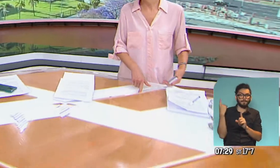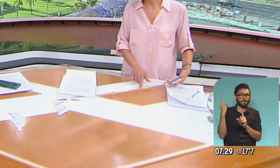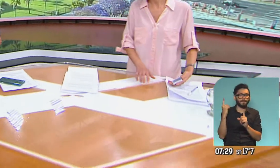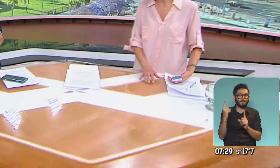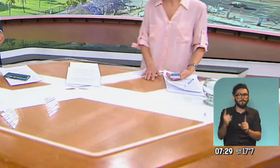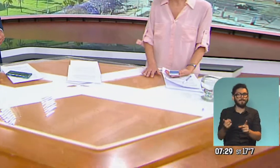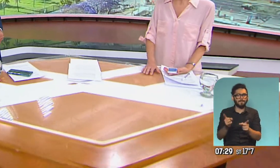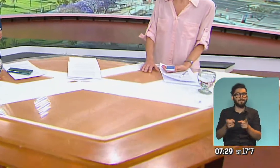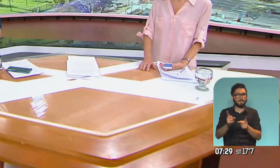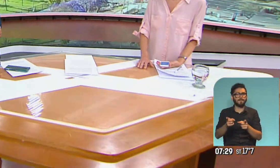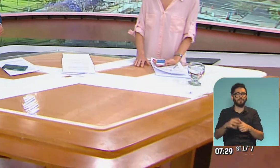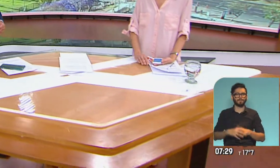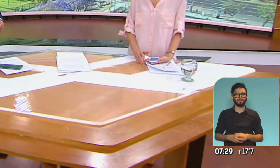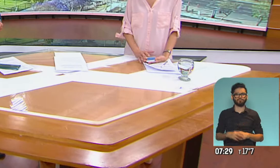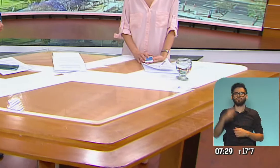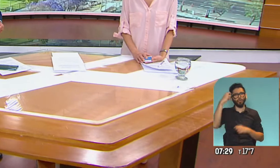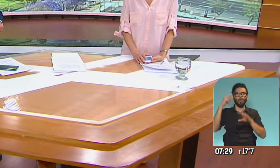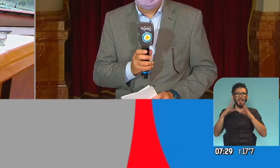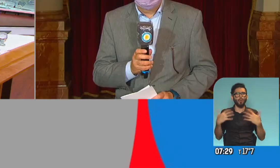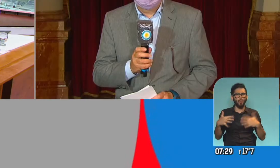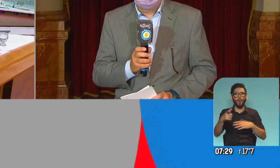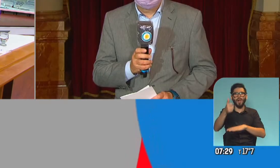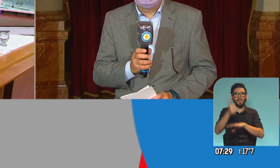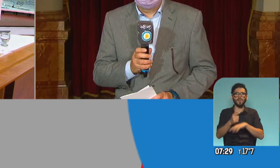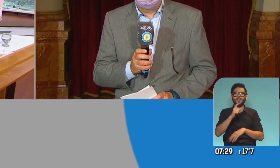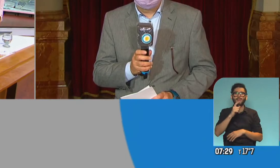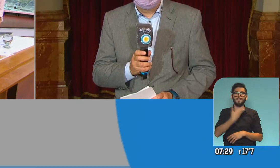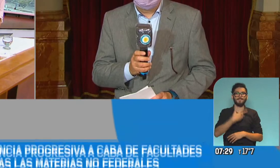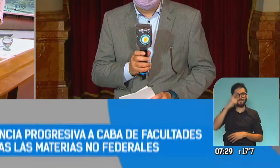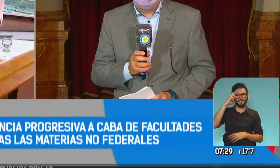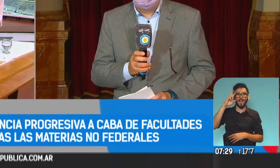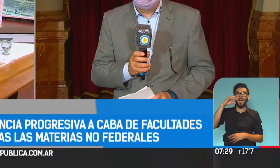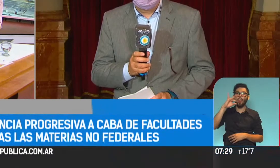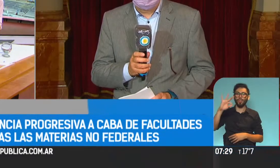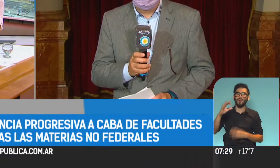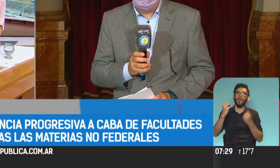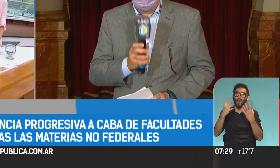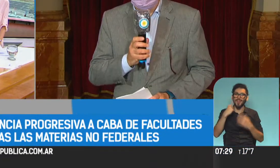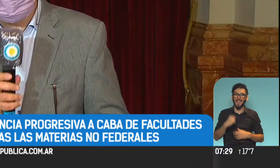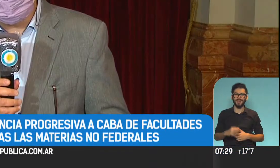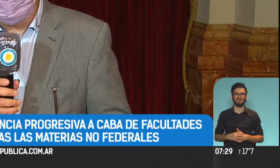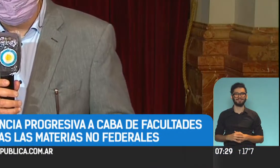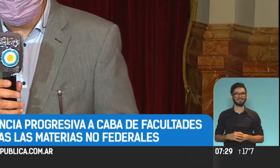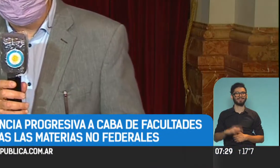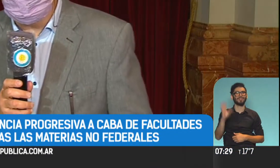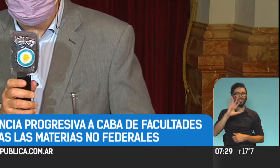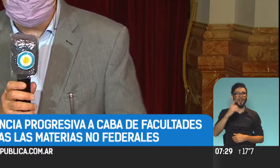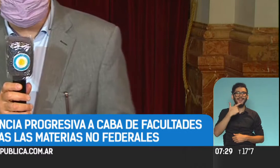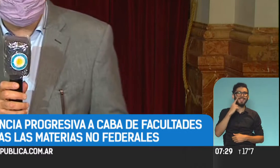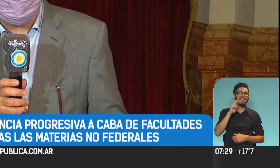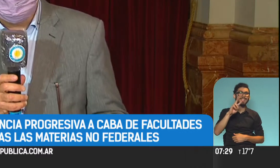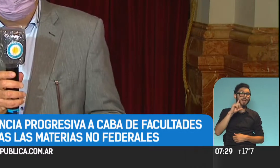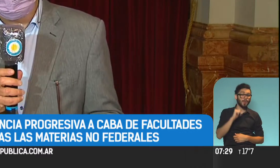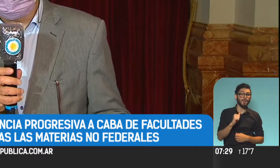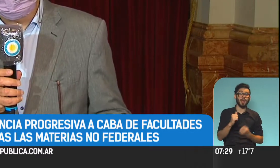continúa. Bueno, mucha actividad en el Congreso allí en vivo. Fernando Fraquelli, Fernando, buen día, bienvenido. Hola Silvia, hola Pablo,